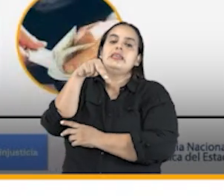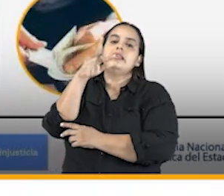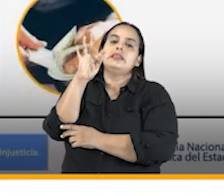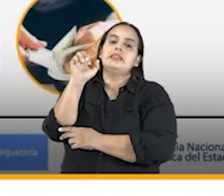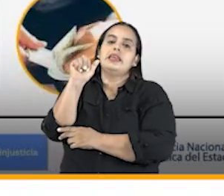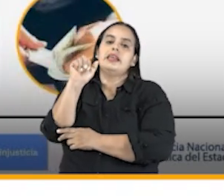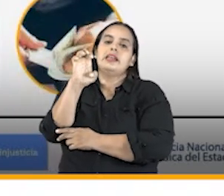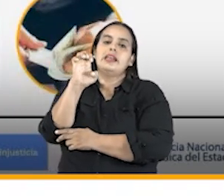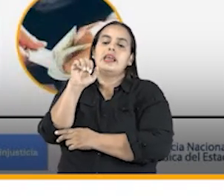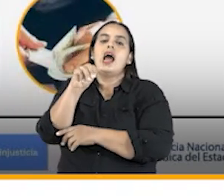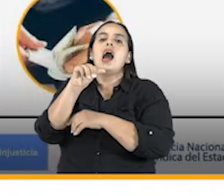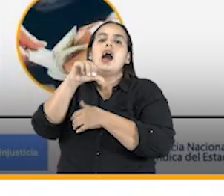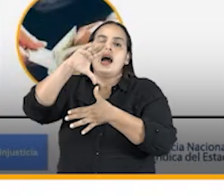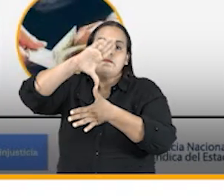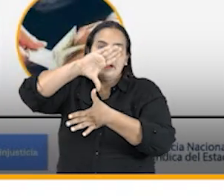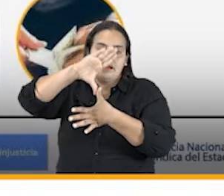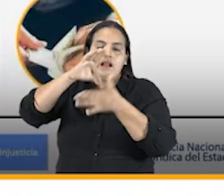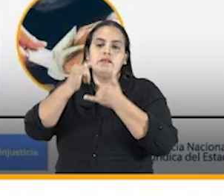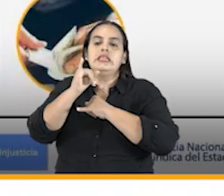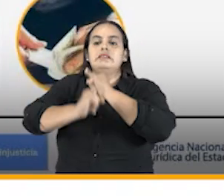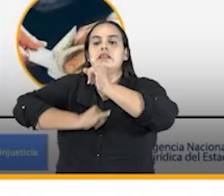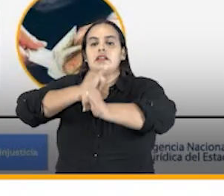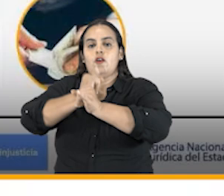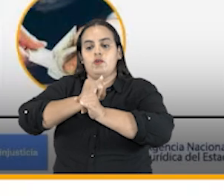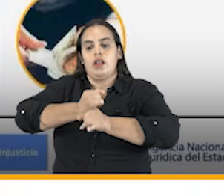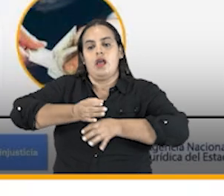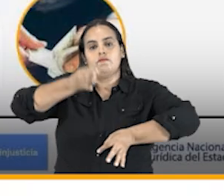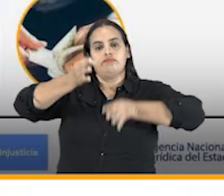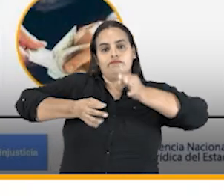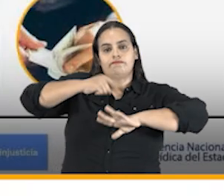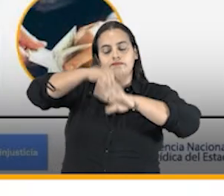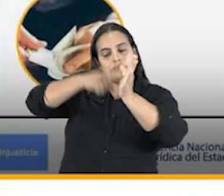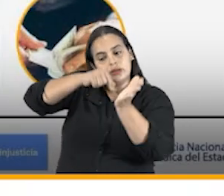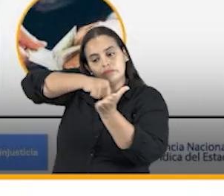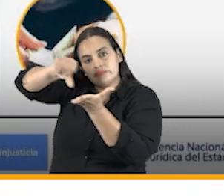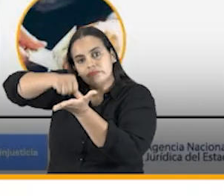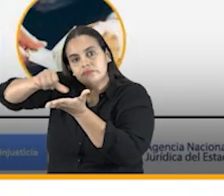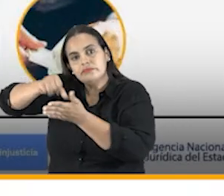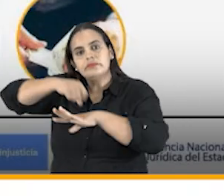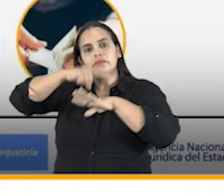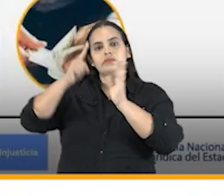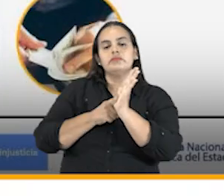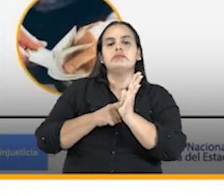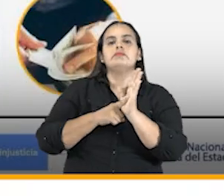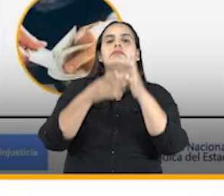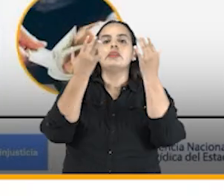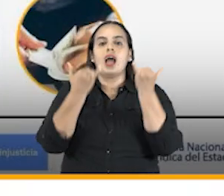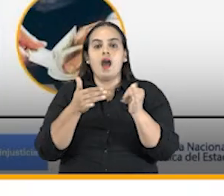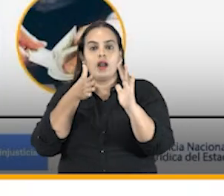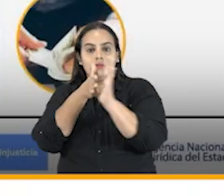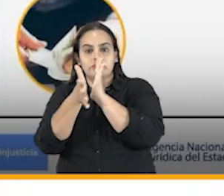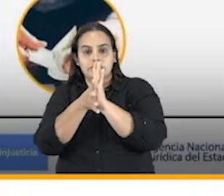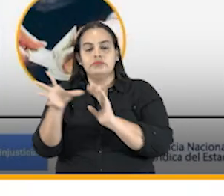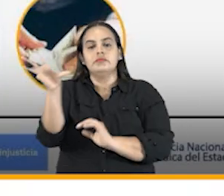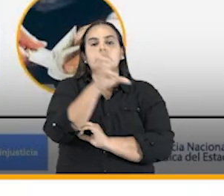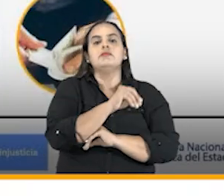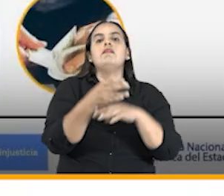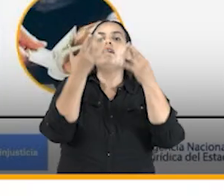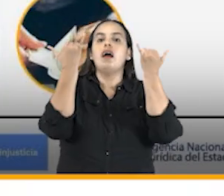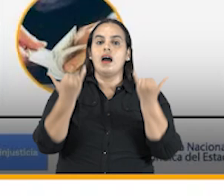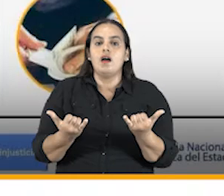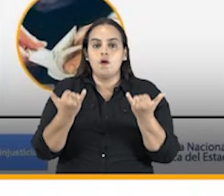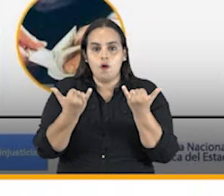Internacional y los arbitrajes de inversión. Con este panorama, pues, es un